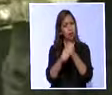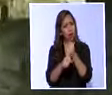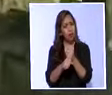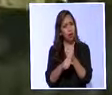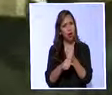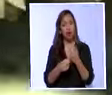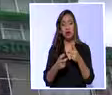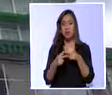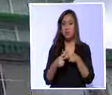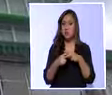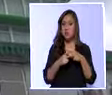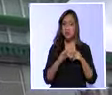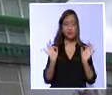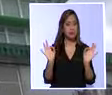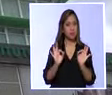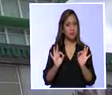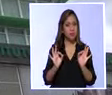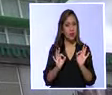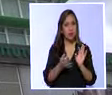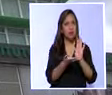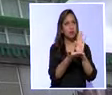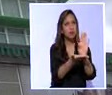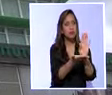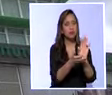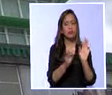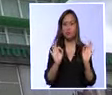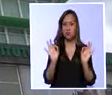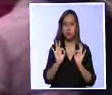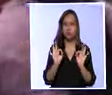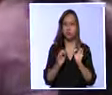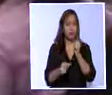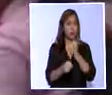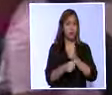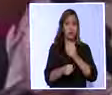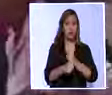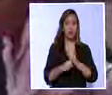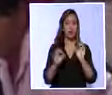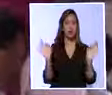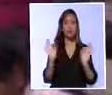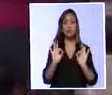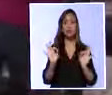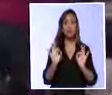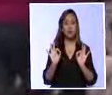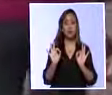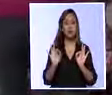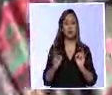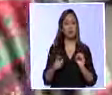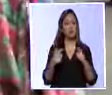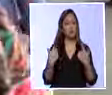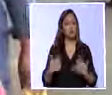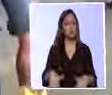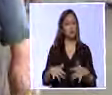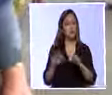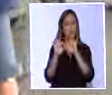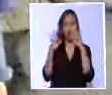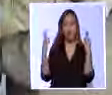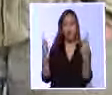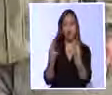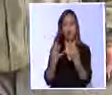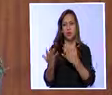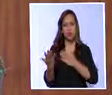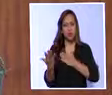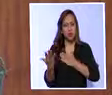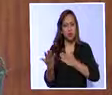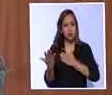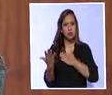sin acceder a créditos, sin seguridad social, sin trabajo y lo que es peor, con un drama familiar a cuestas.